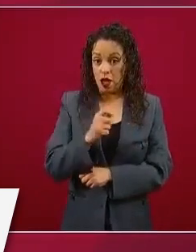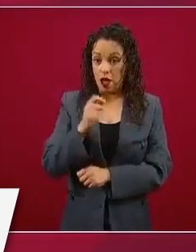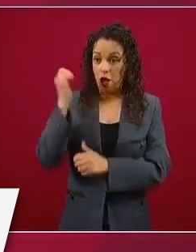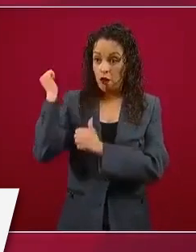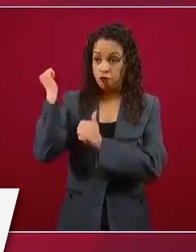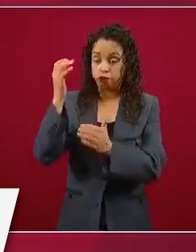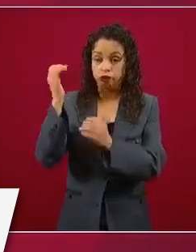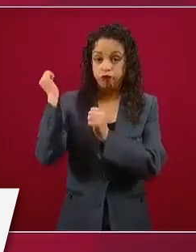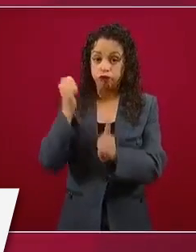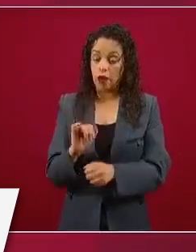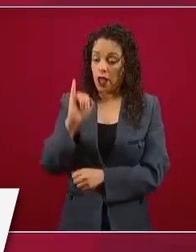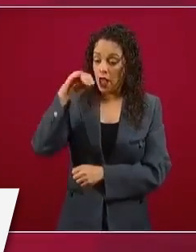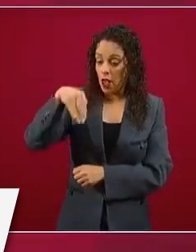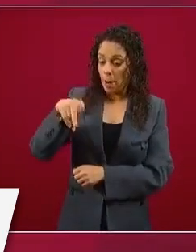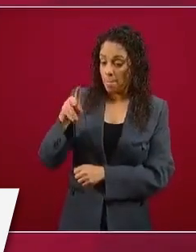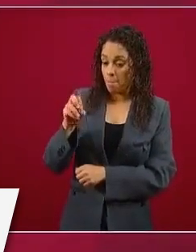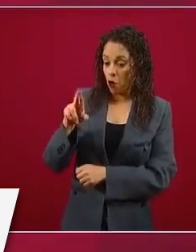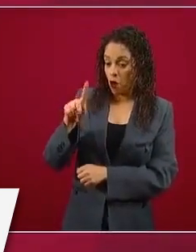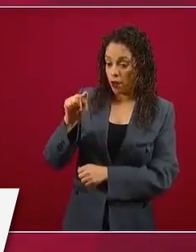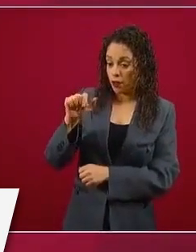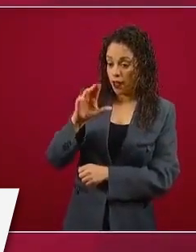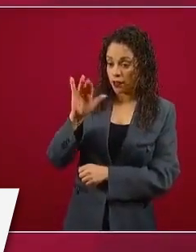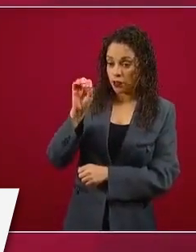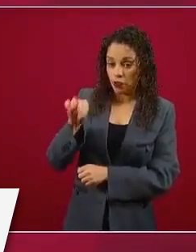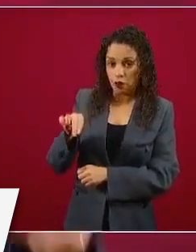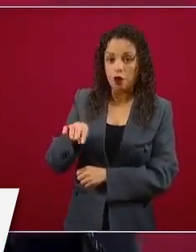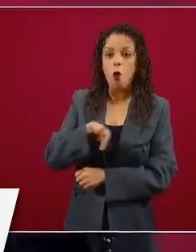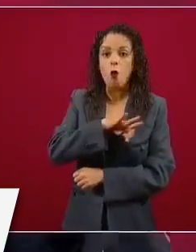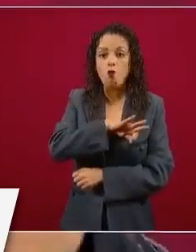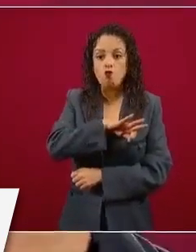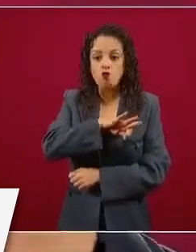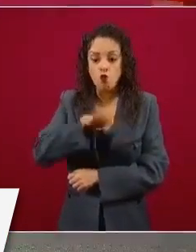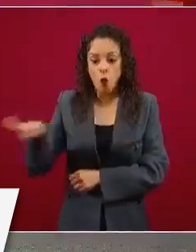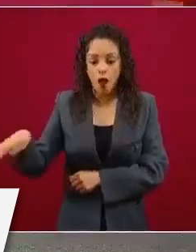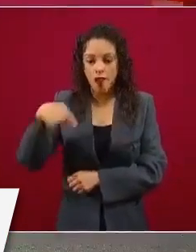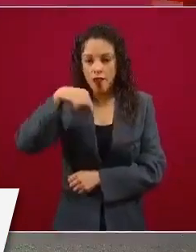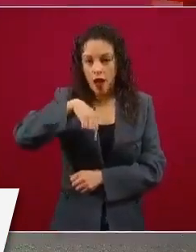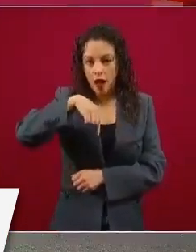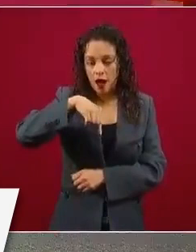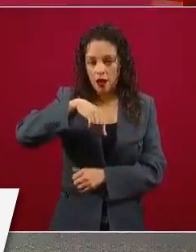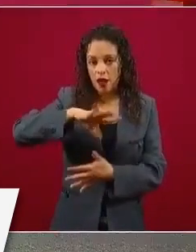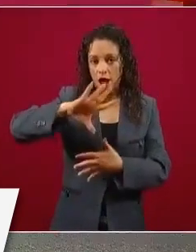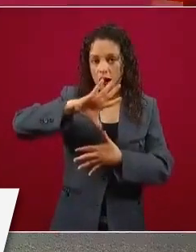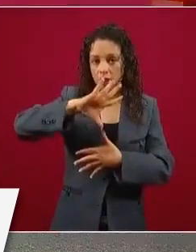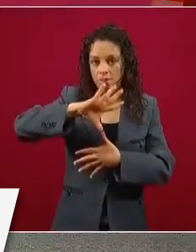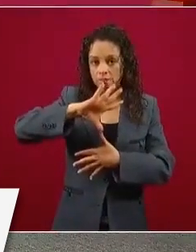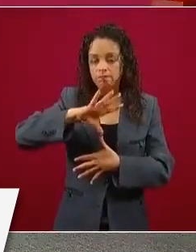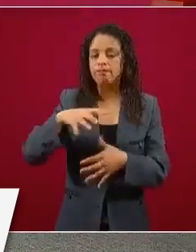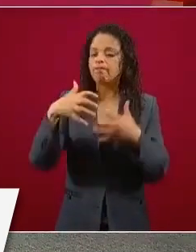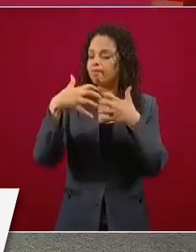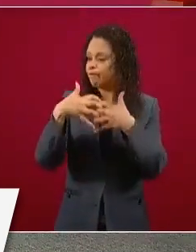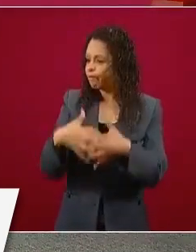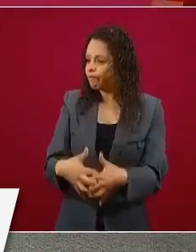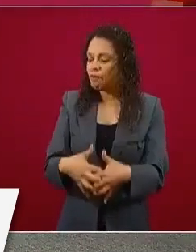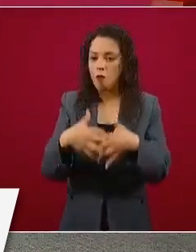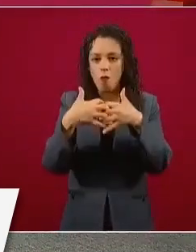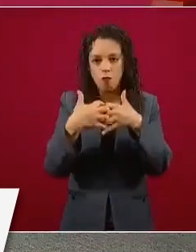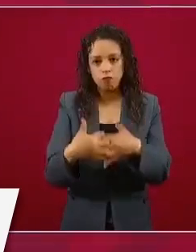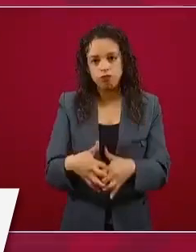podamos producir en América del Norte. Y tenemos